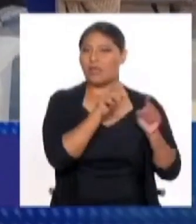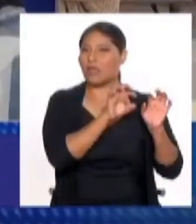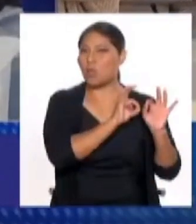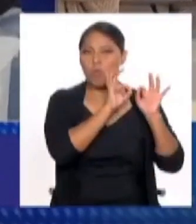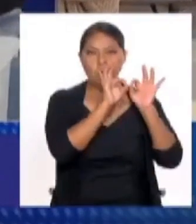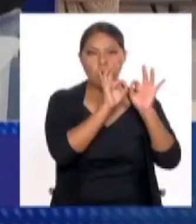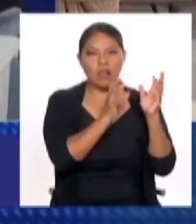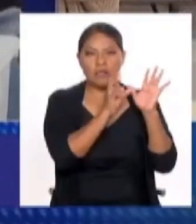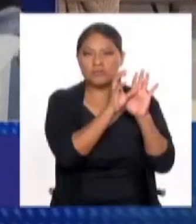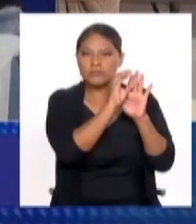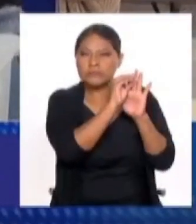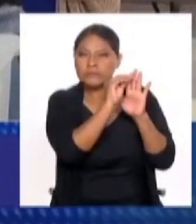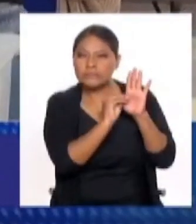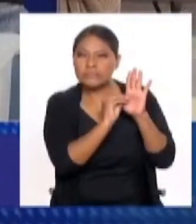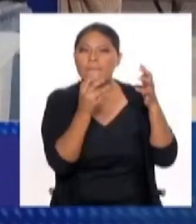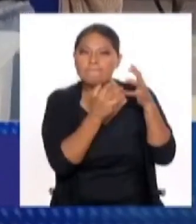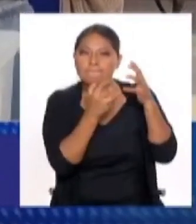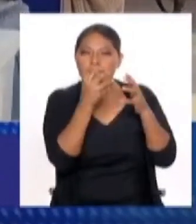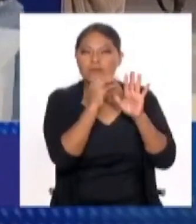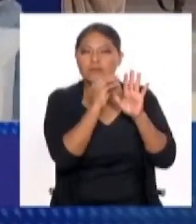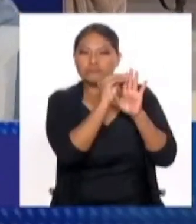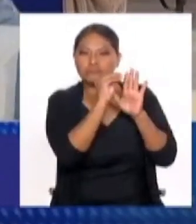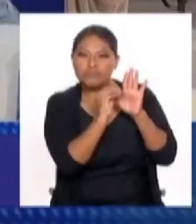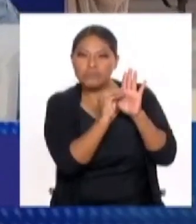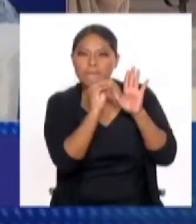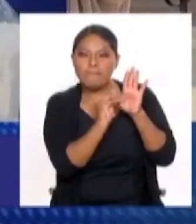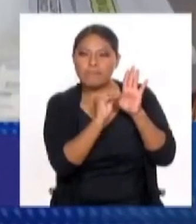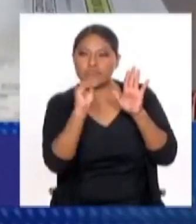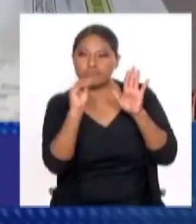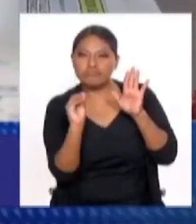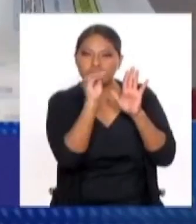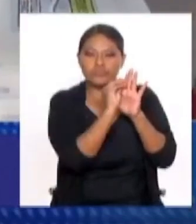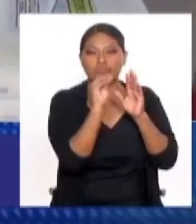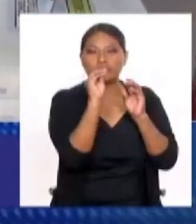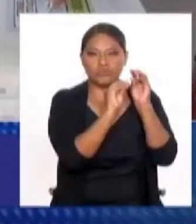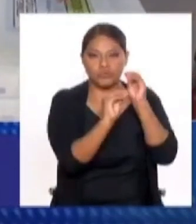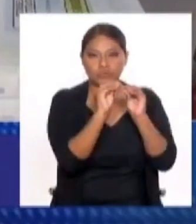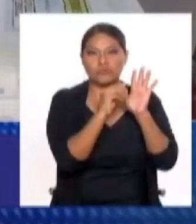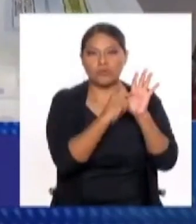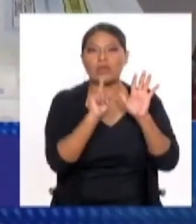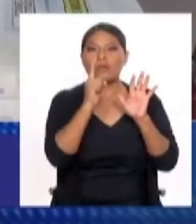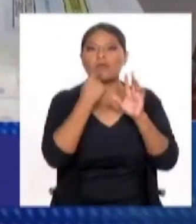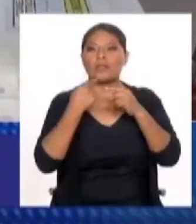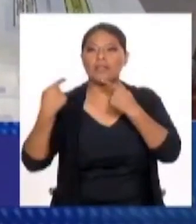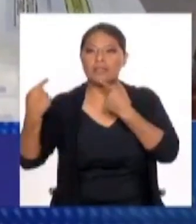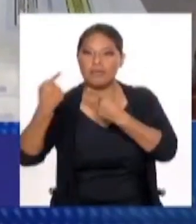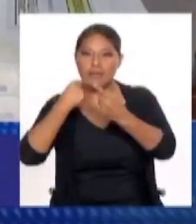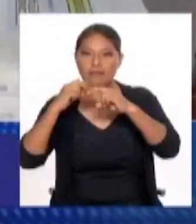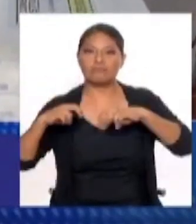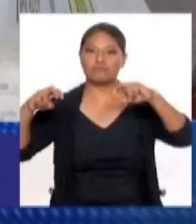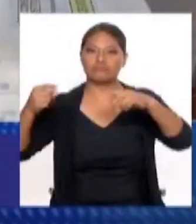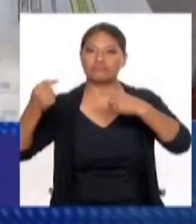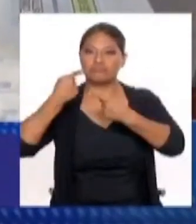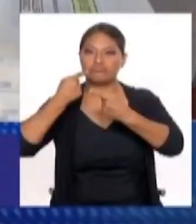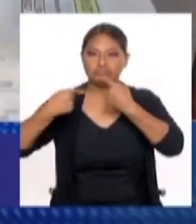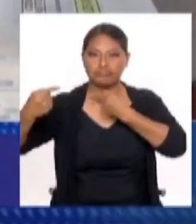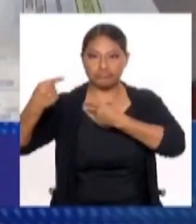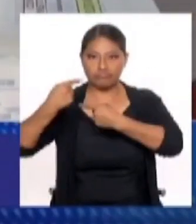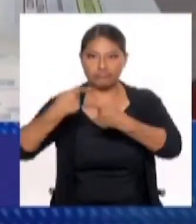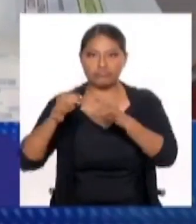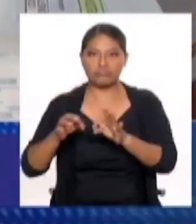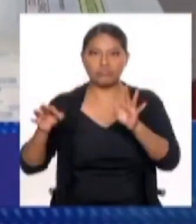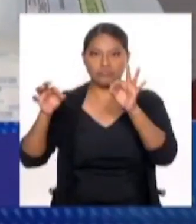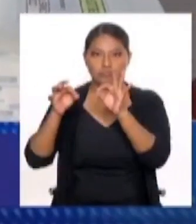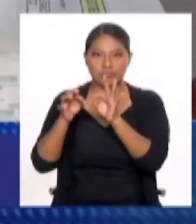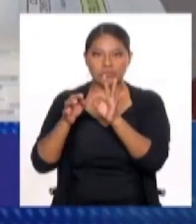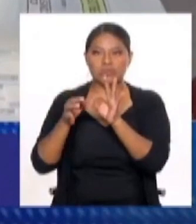que se espera es que haya un debate y ellos actúen principalmente en un